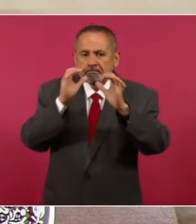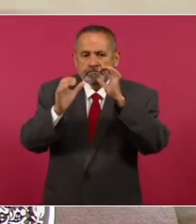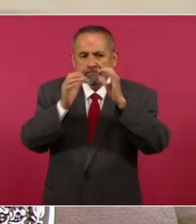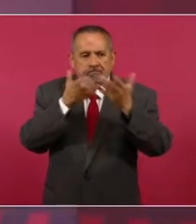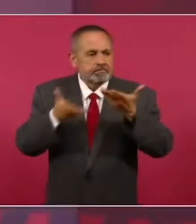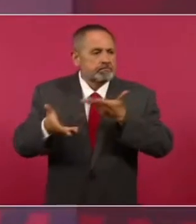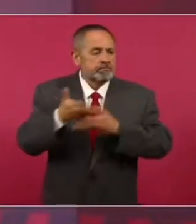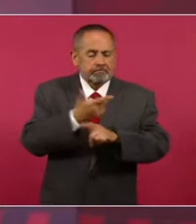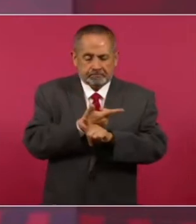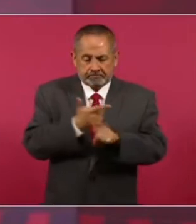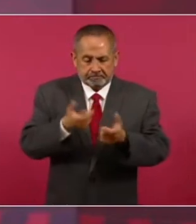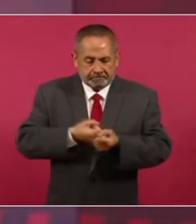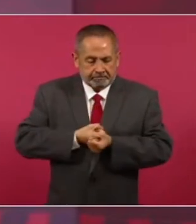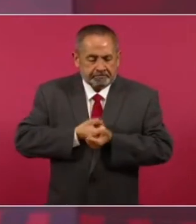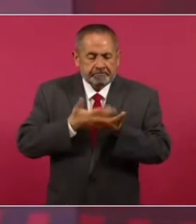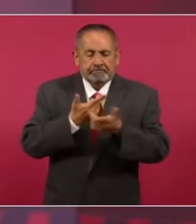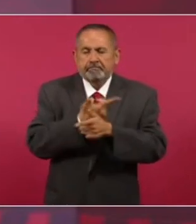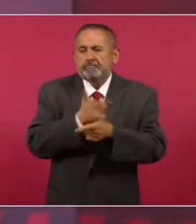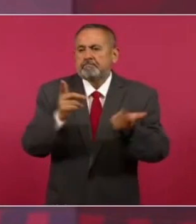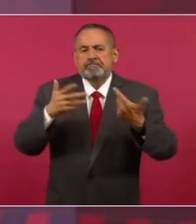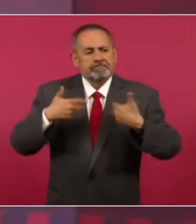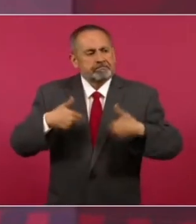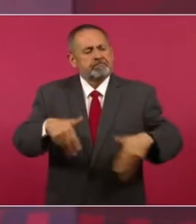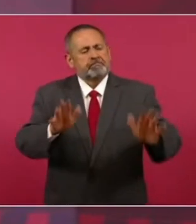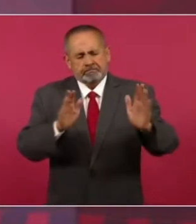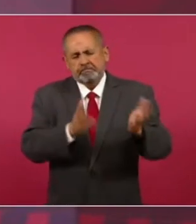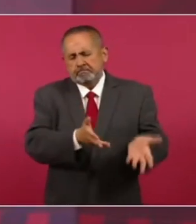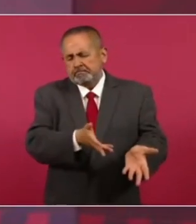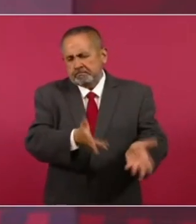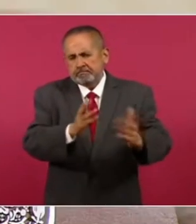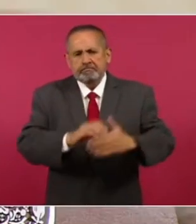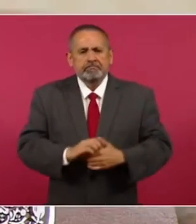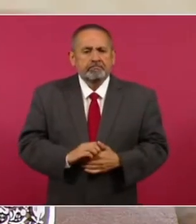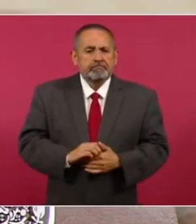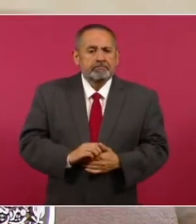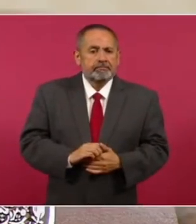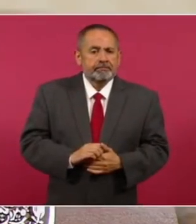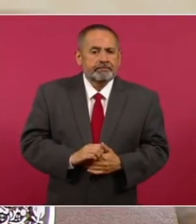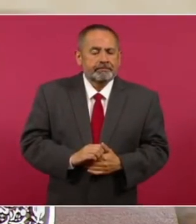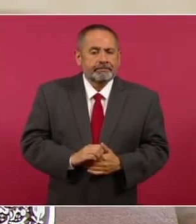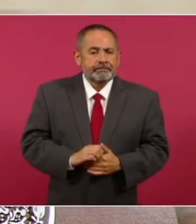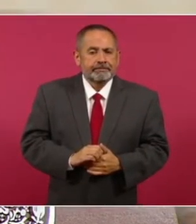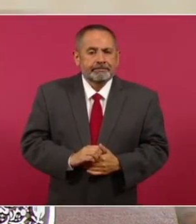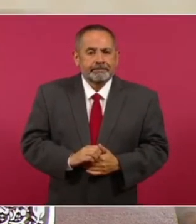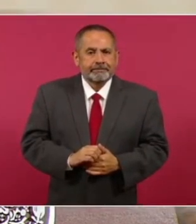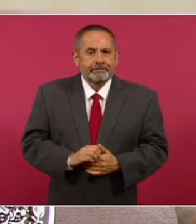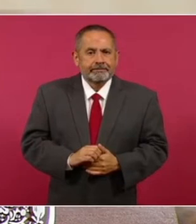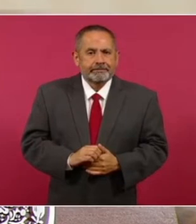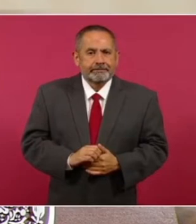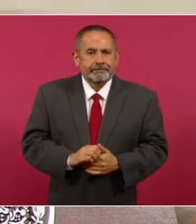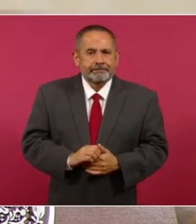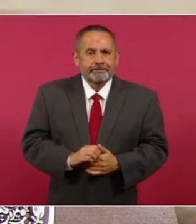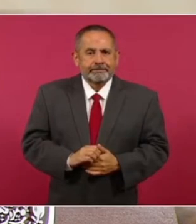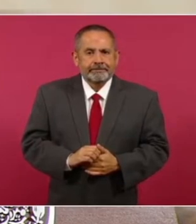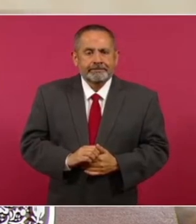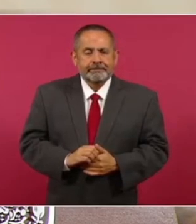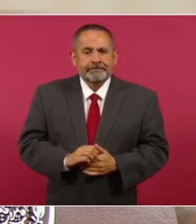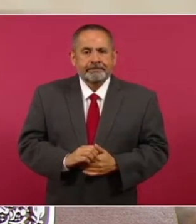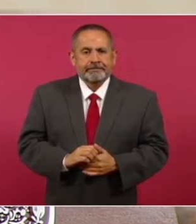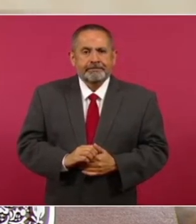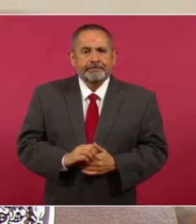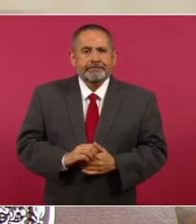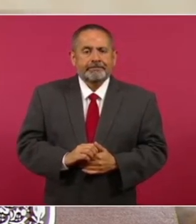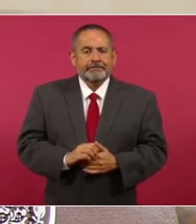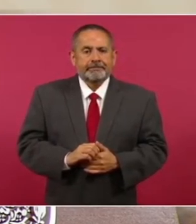presidente López Obrador y cómo acaba con los paneaguados y con esta agencia poderosa de